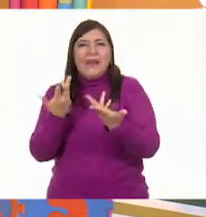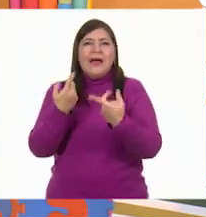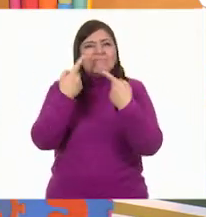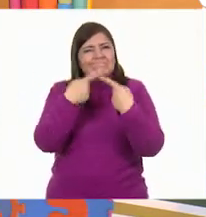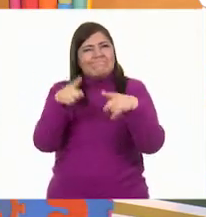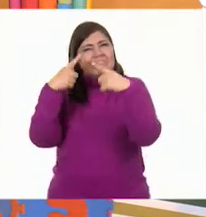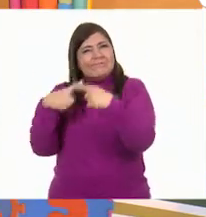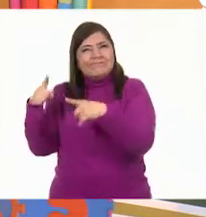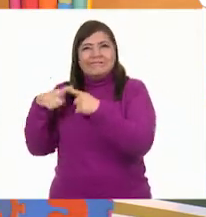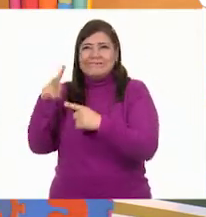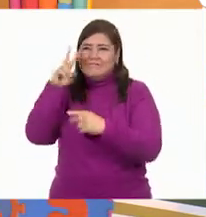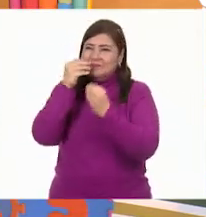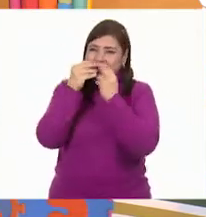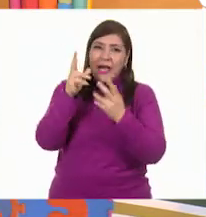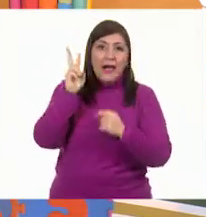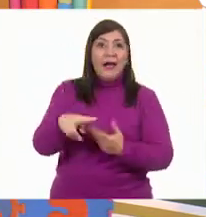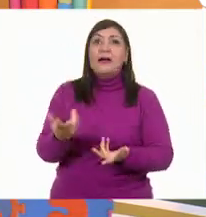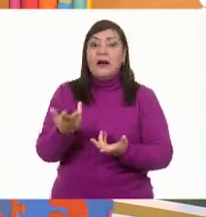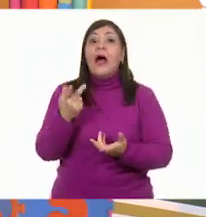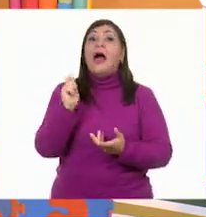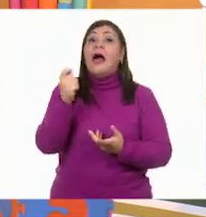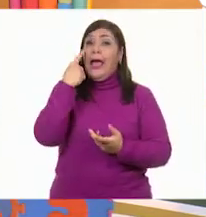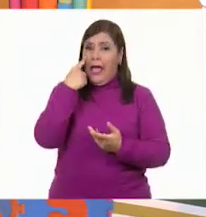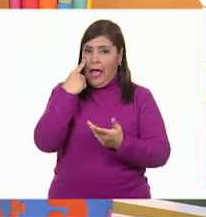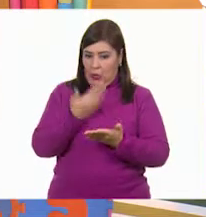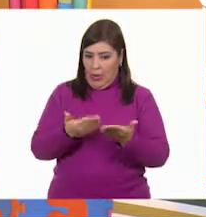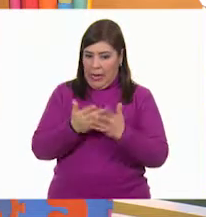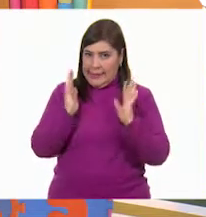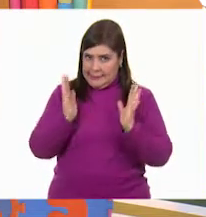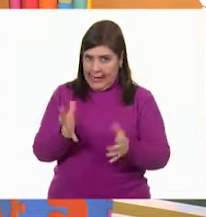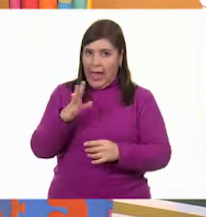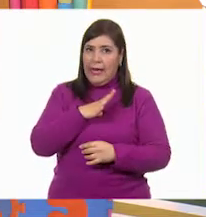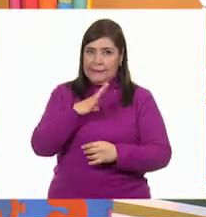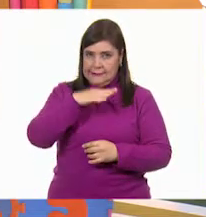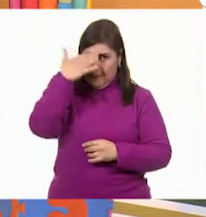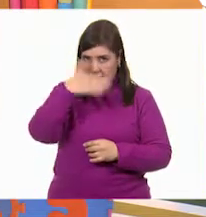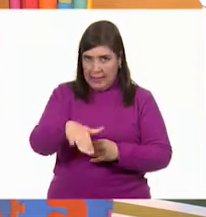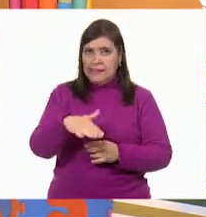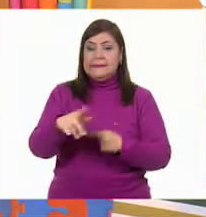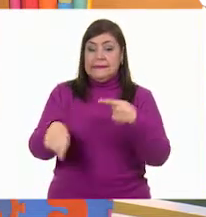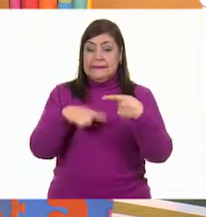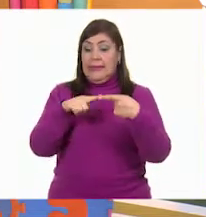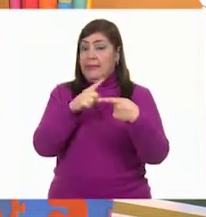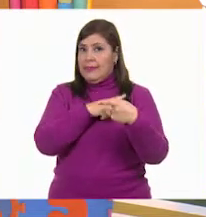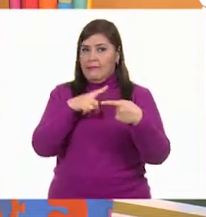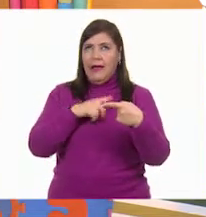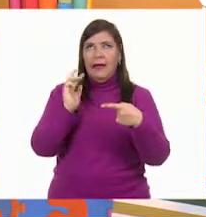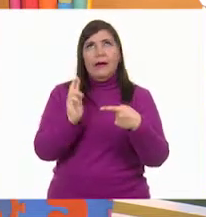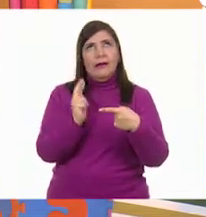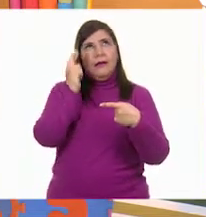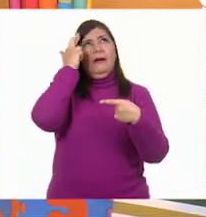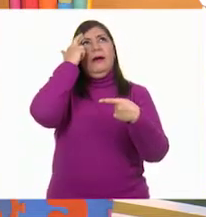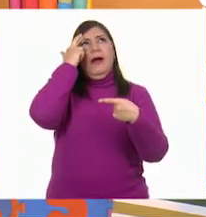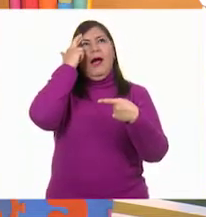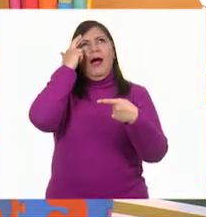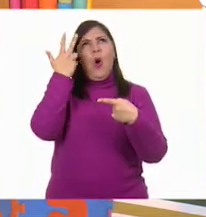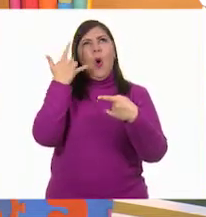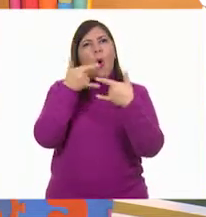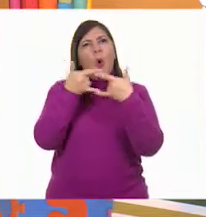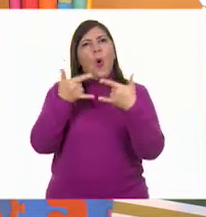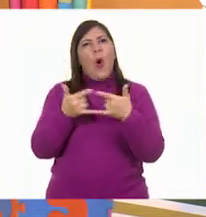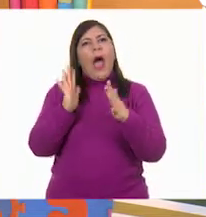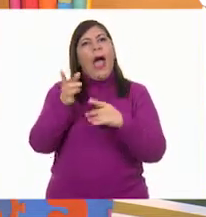etcétera, etcétera. Ahora, el primer paso ya lo tenemos, que es recordar qué lecturas hemos